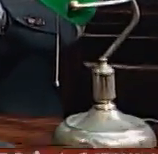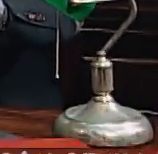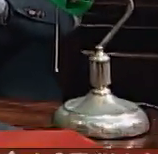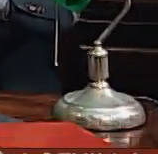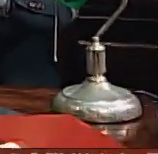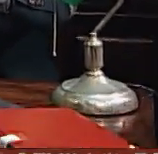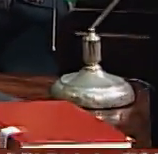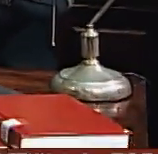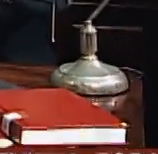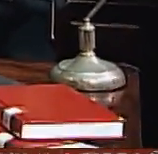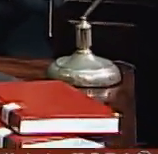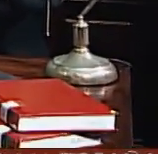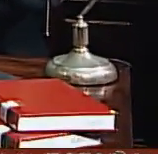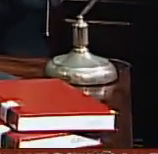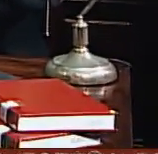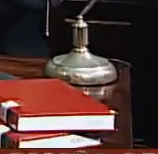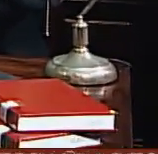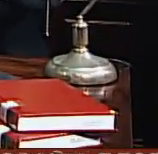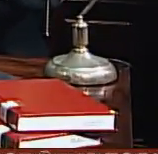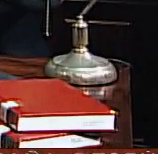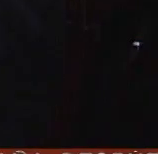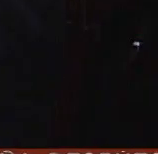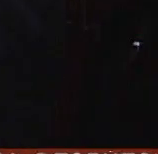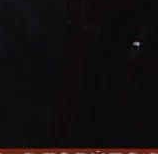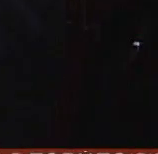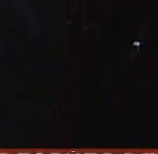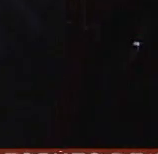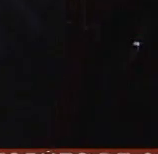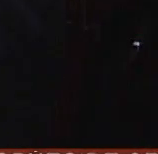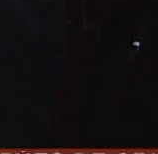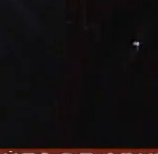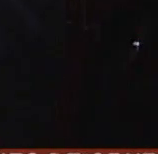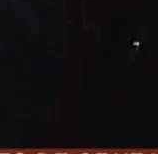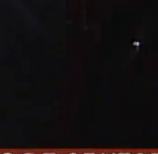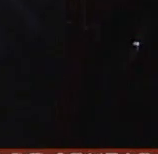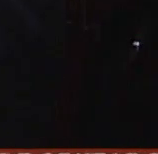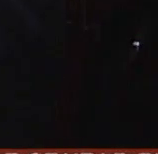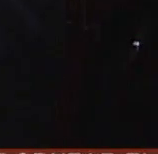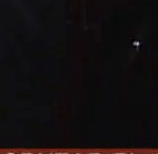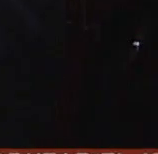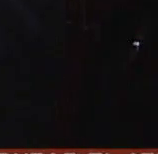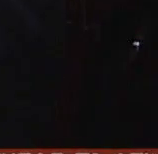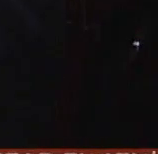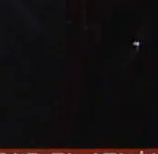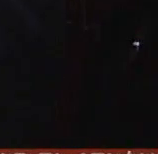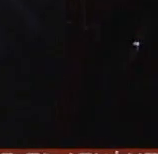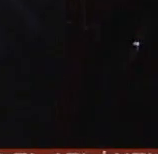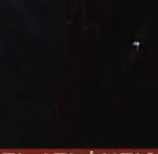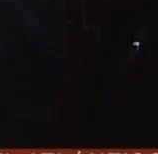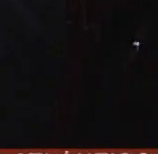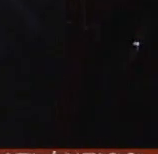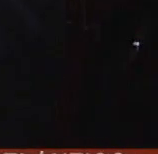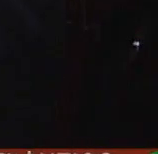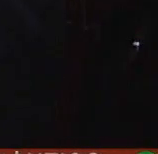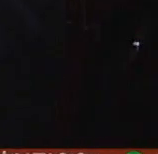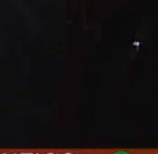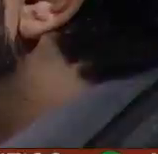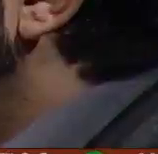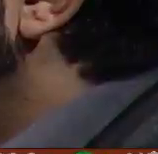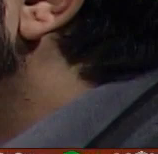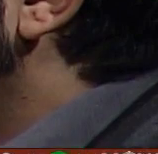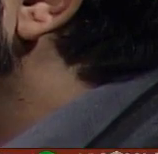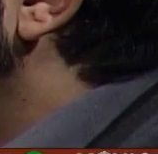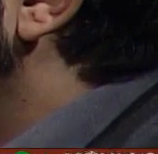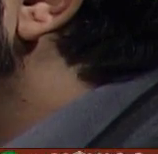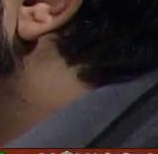los años maravillosos Soul Train películas antiguas como El Padrino entre otros videos antiguos tenemos en